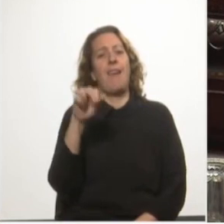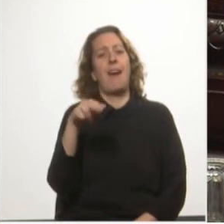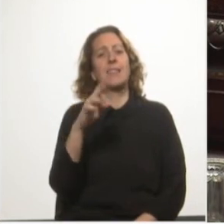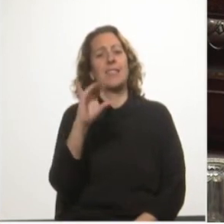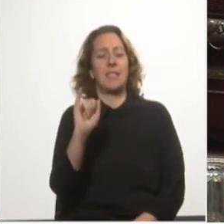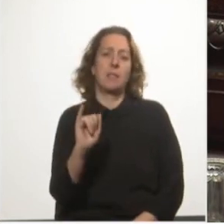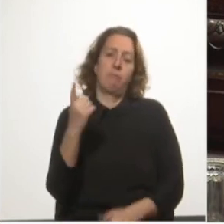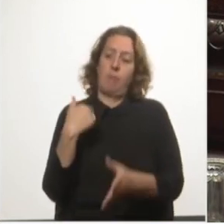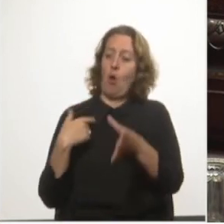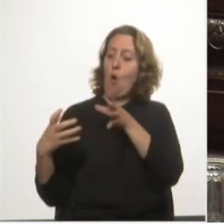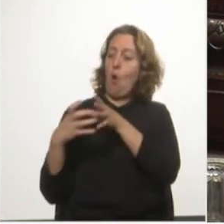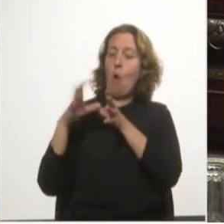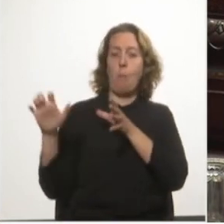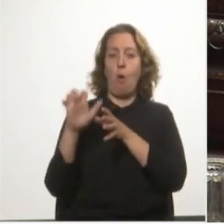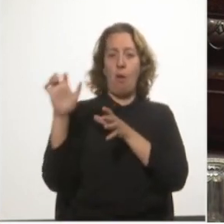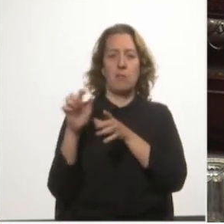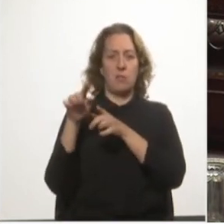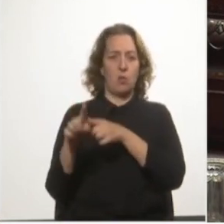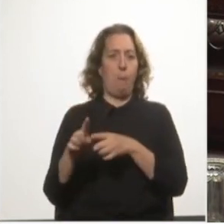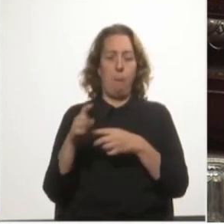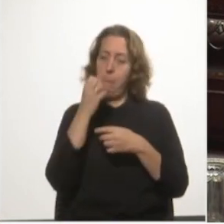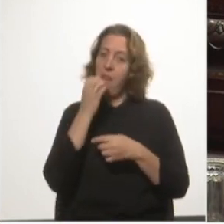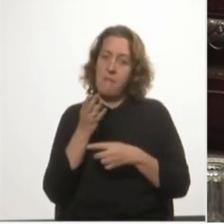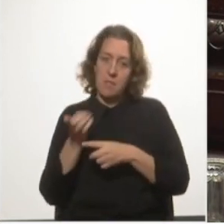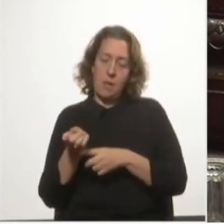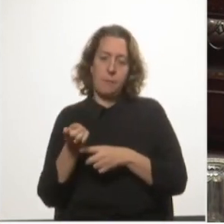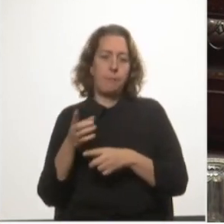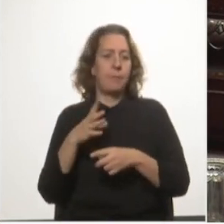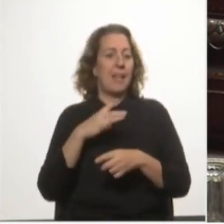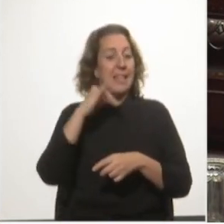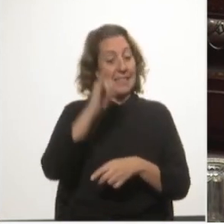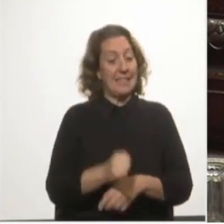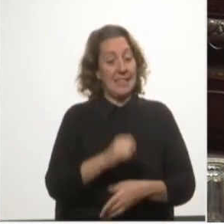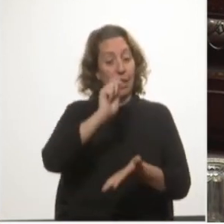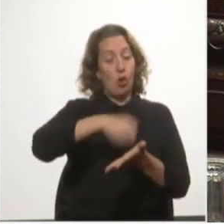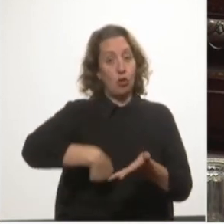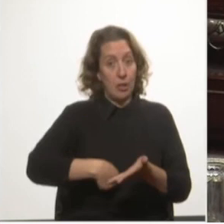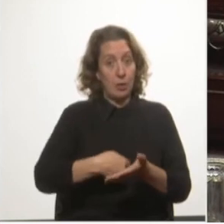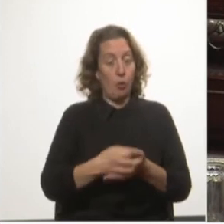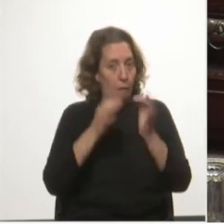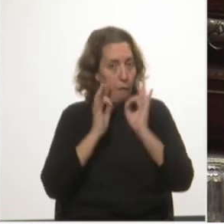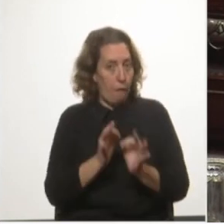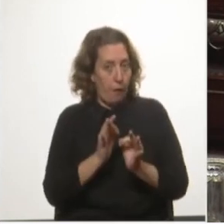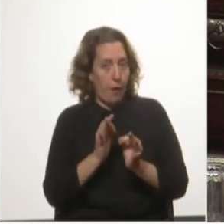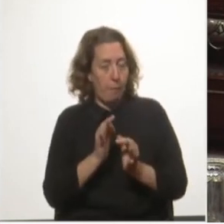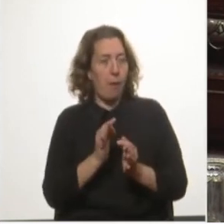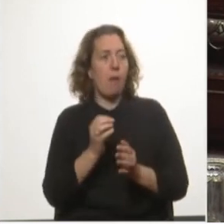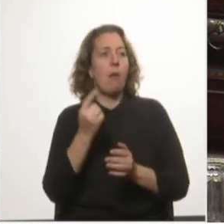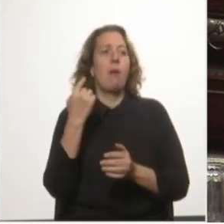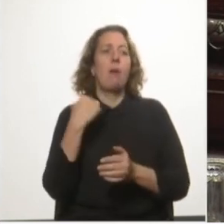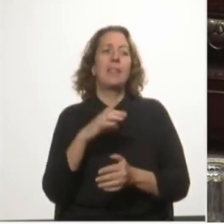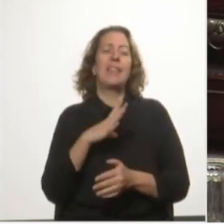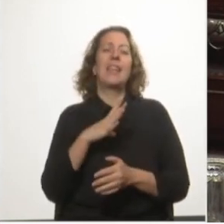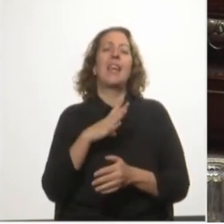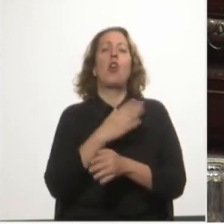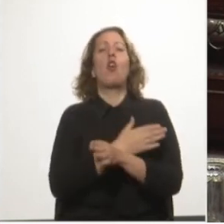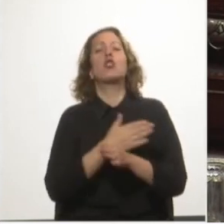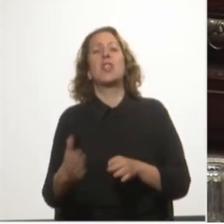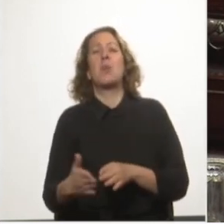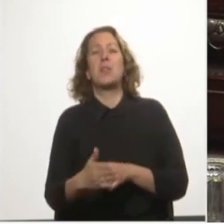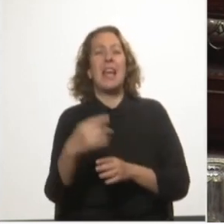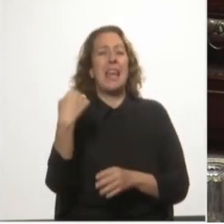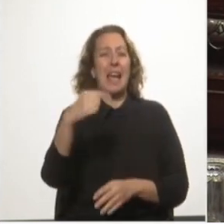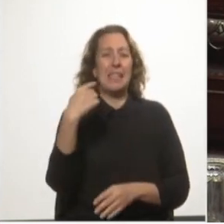Además, un contrato de quedar firme tendrá consecuencias negativas desde nuestro punto de vista hasta el año 2088